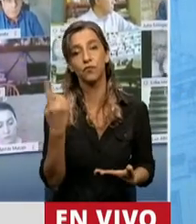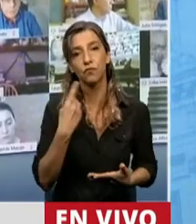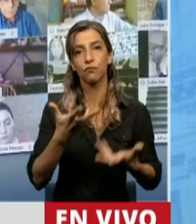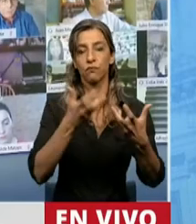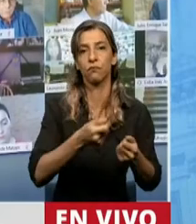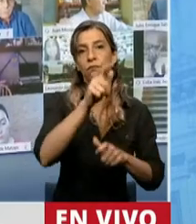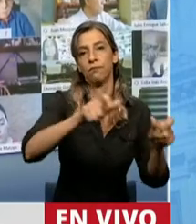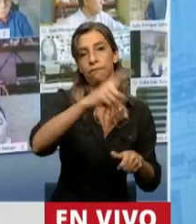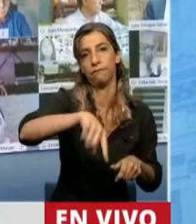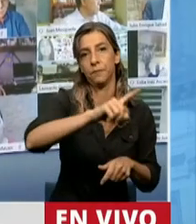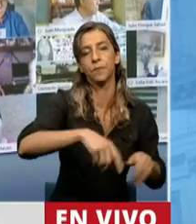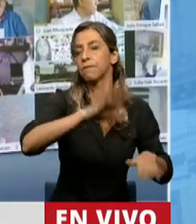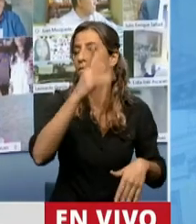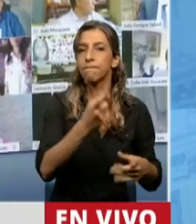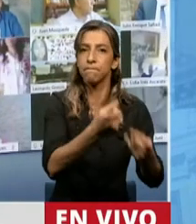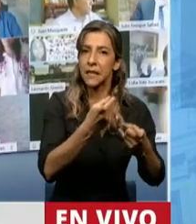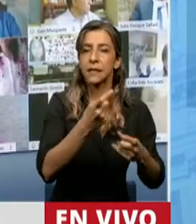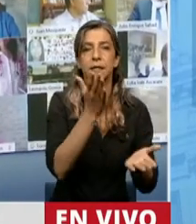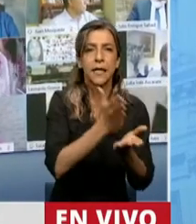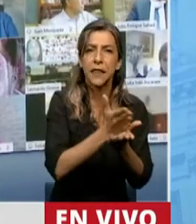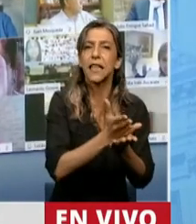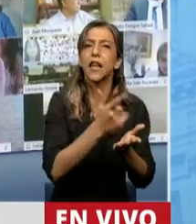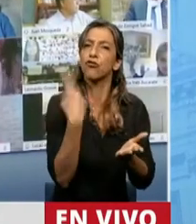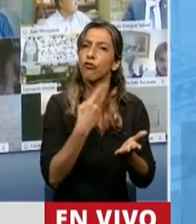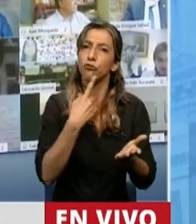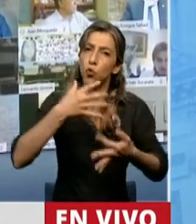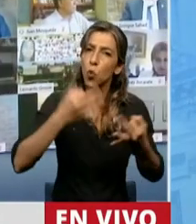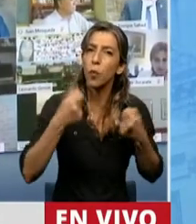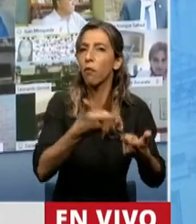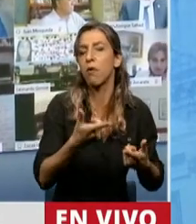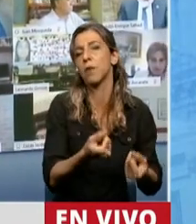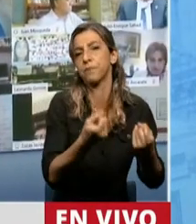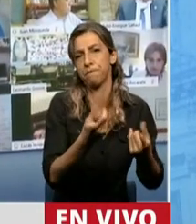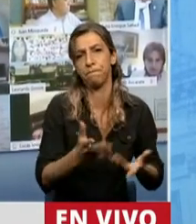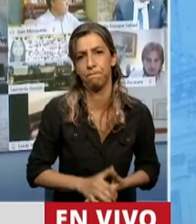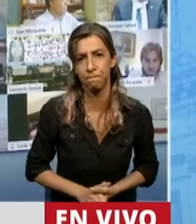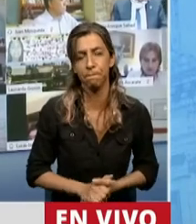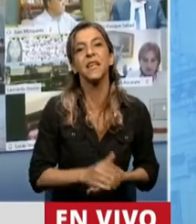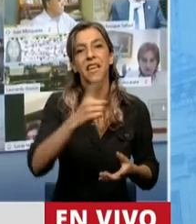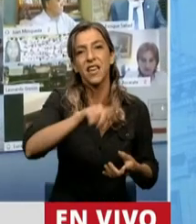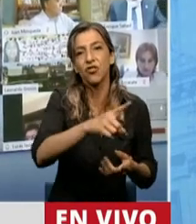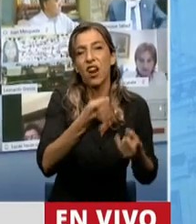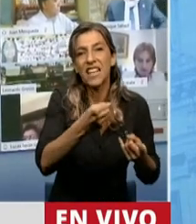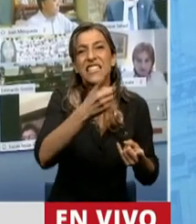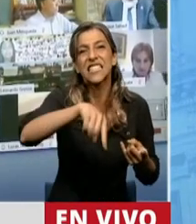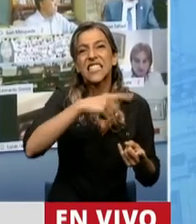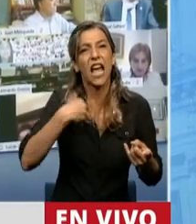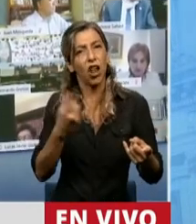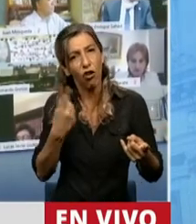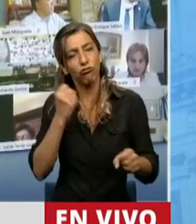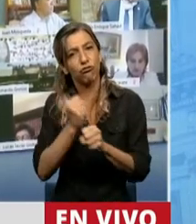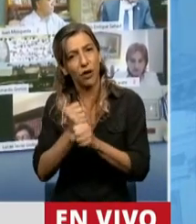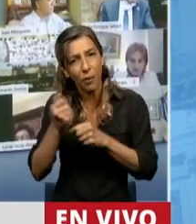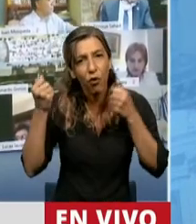directa reclamando y haciendo valer sus derechos los que tienen que gestionar el país para sacarlo de la ruina en lo que nos han mentido